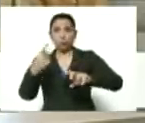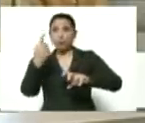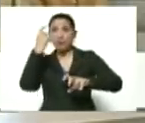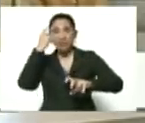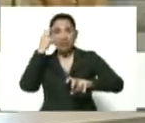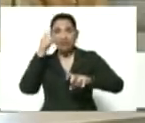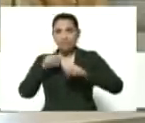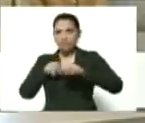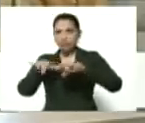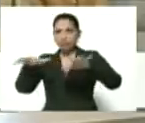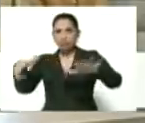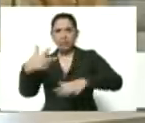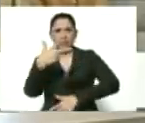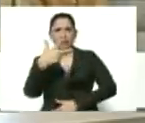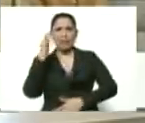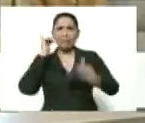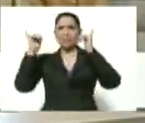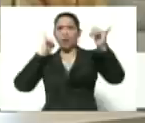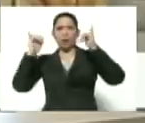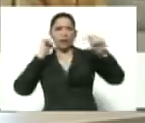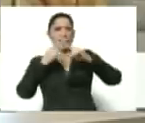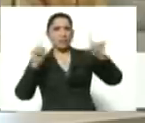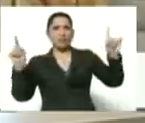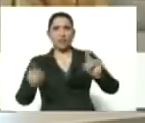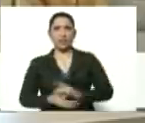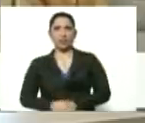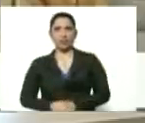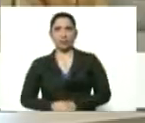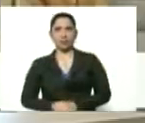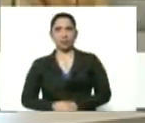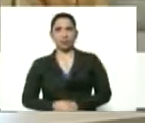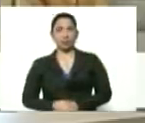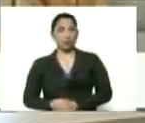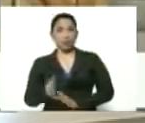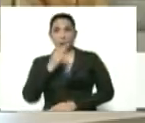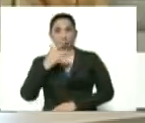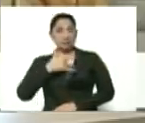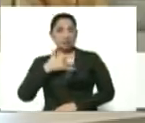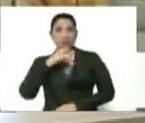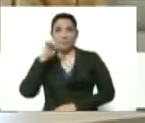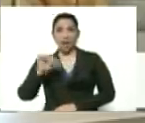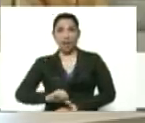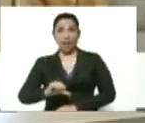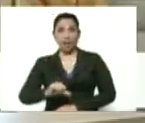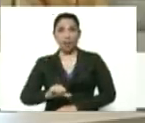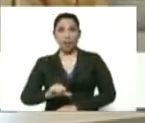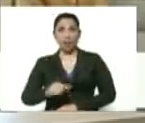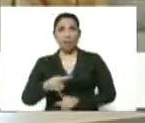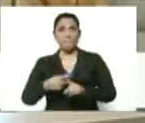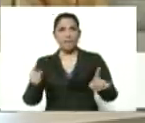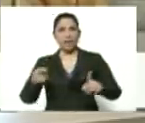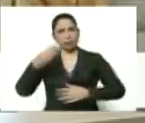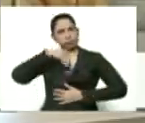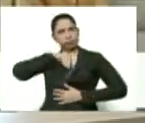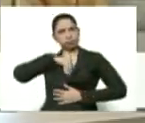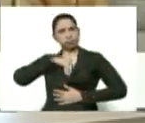fue a 6 discotecas diferentes. Y era sintomático. Pum, se estaba metiendo sus tragos,